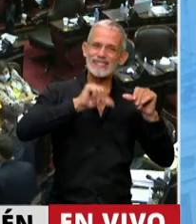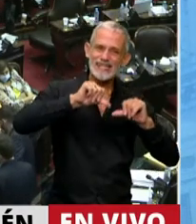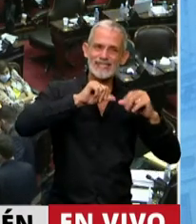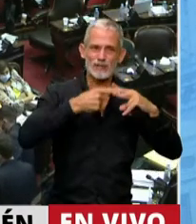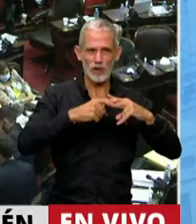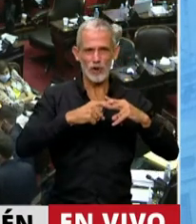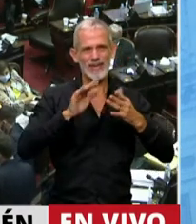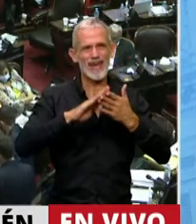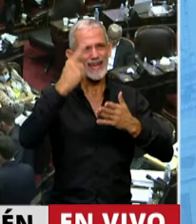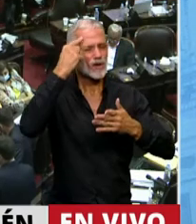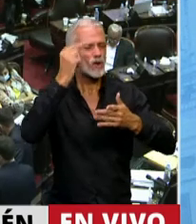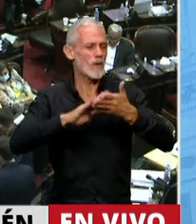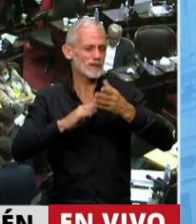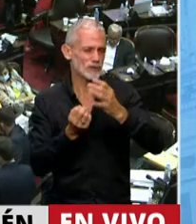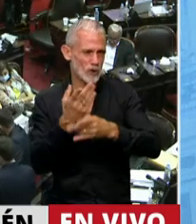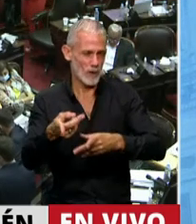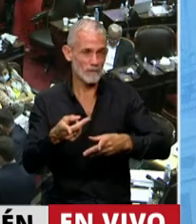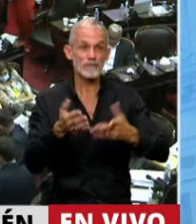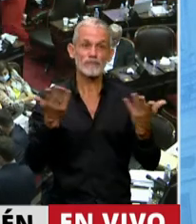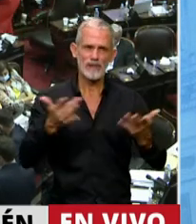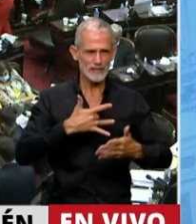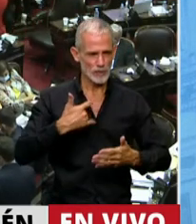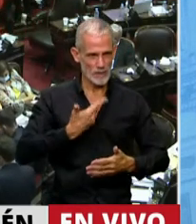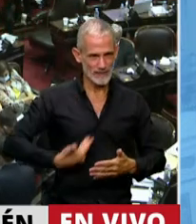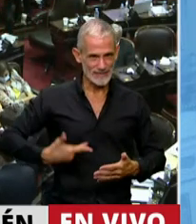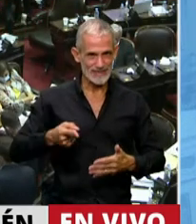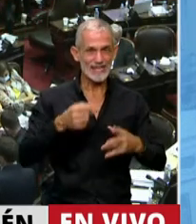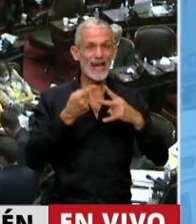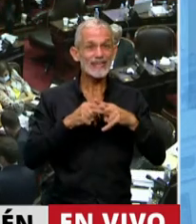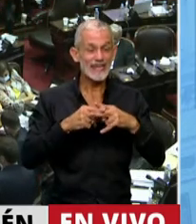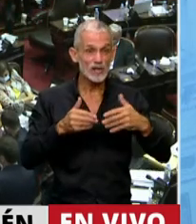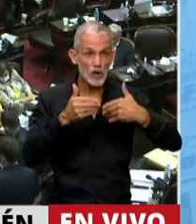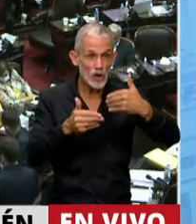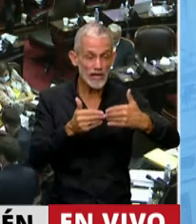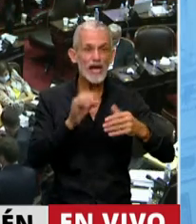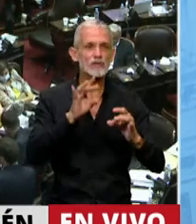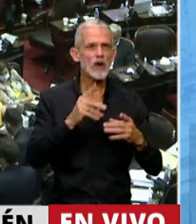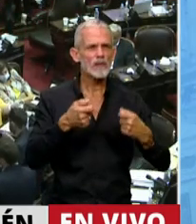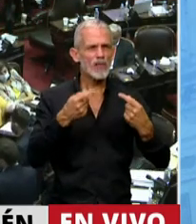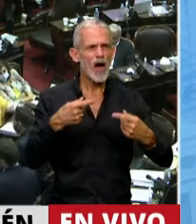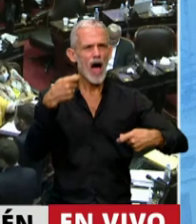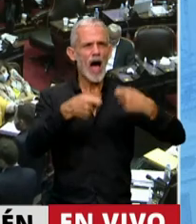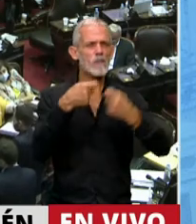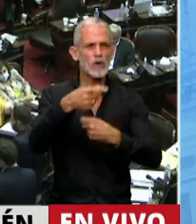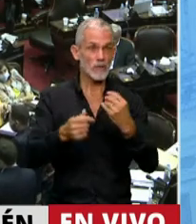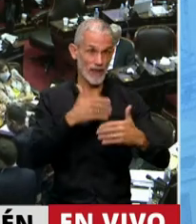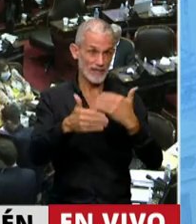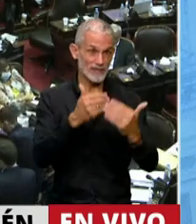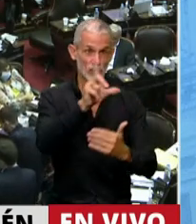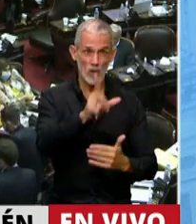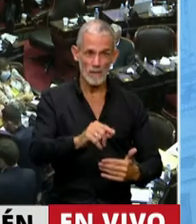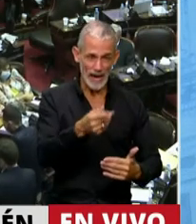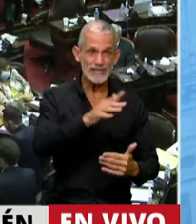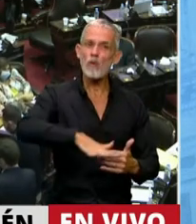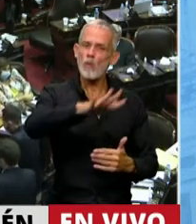Tecnología e Innovación. Señora Presidenta, la tecnología no solo contribuye al desarrollo de un país